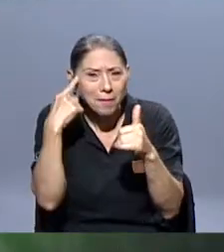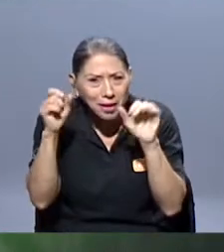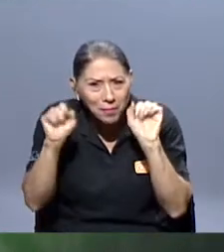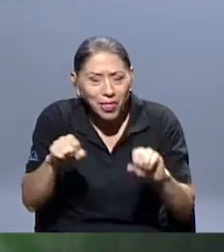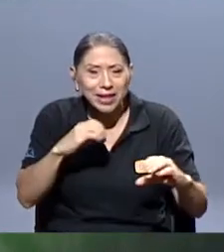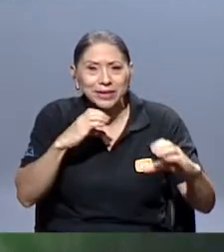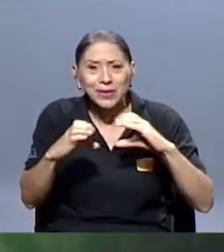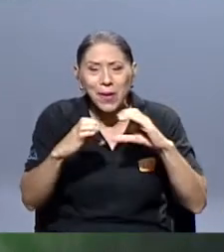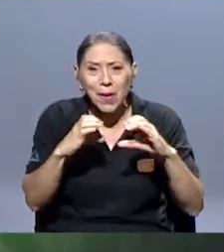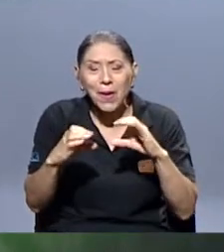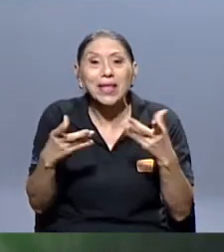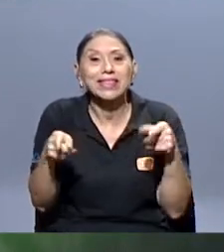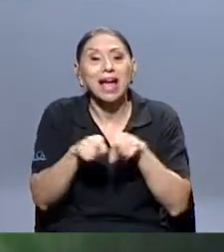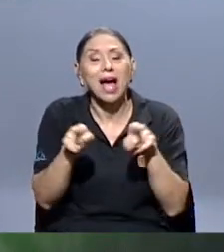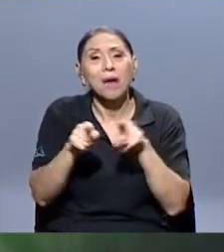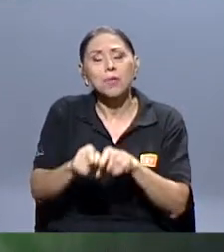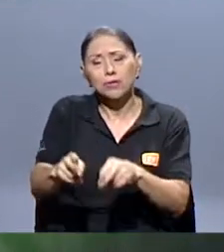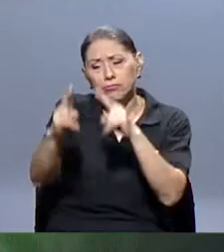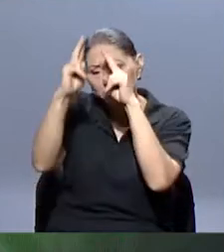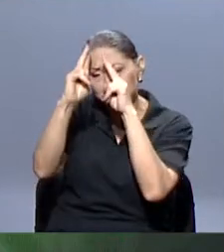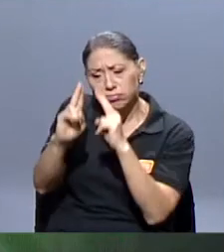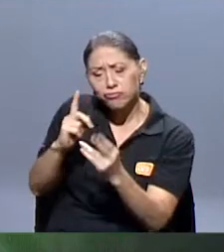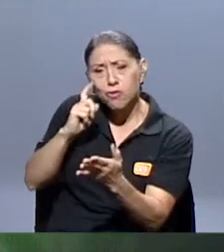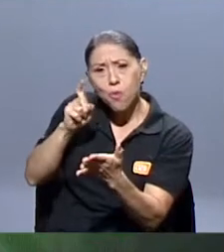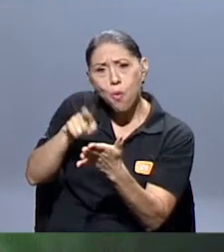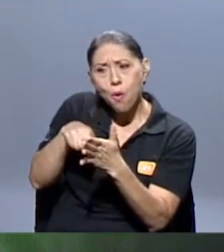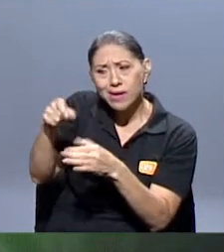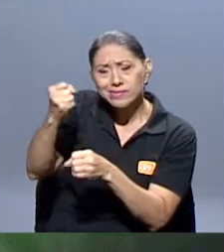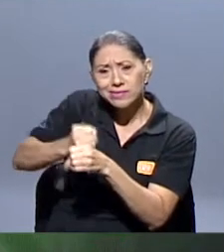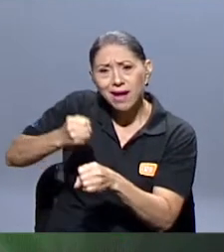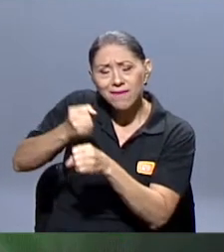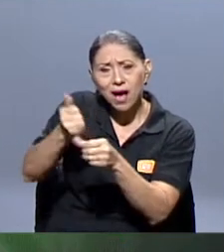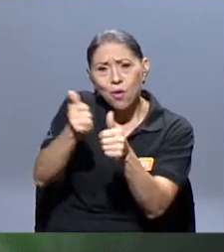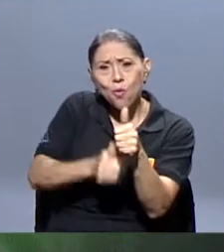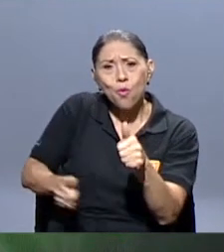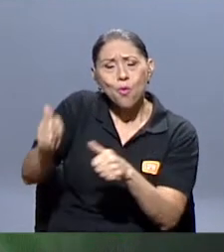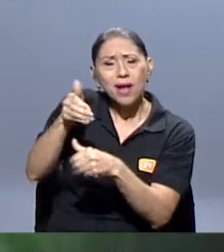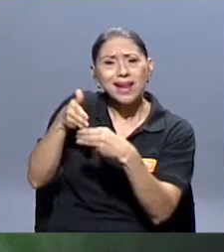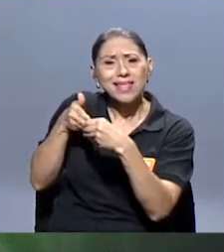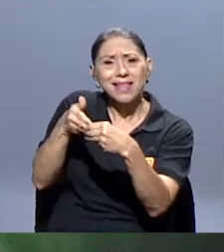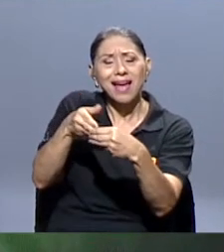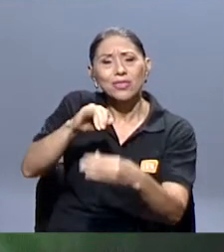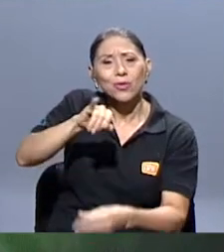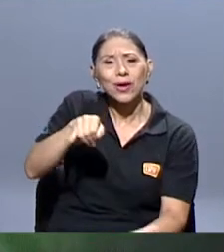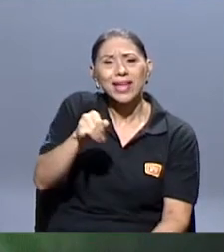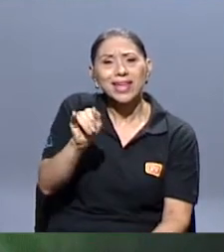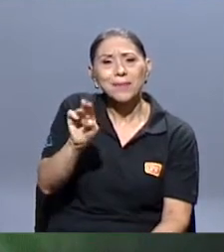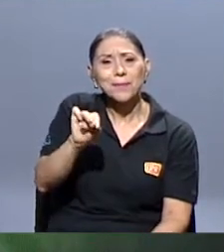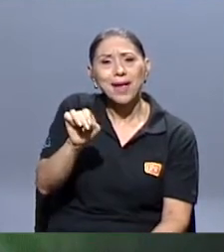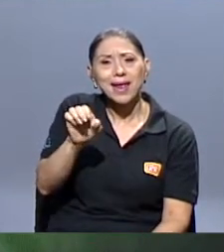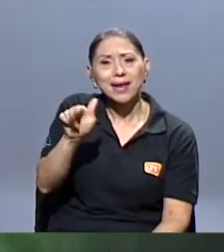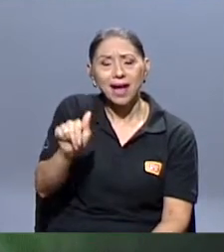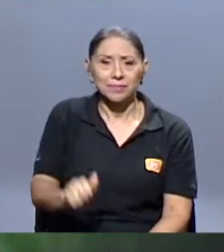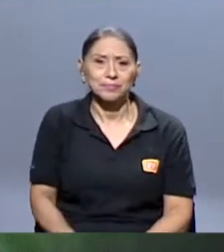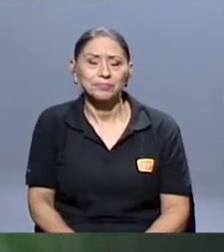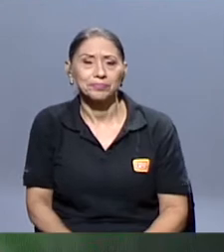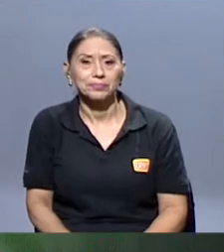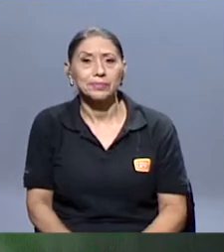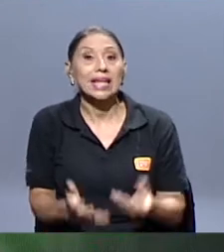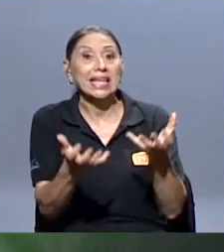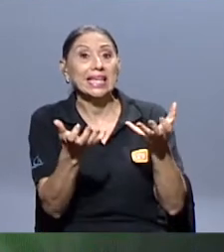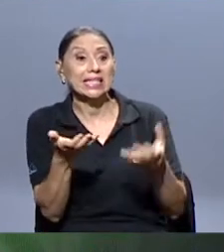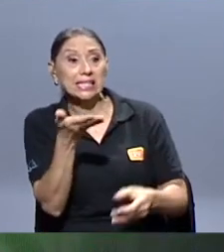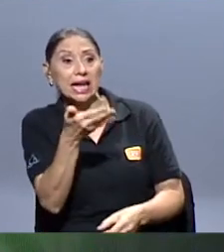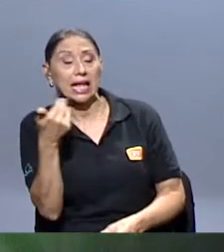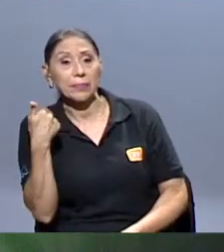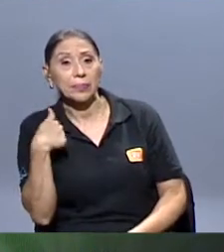y sobre todo rendir un homenaje a este trabajo que ha venido liderando Jimena. quisiera un poquito que Andrés